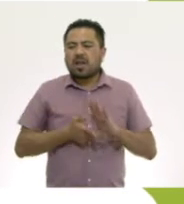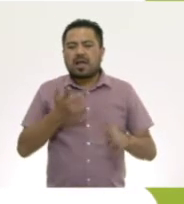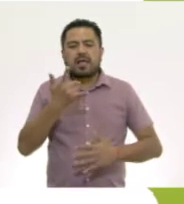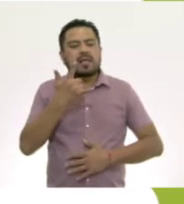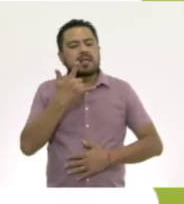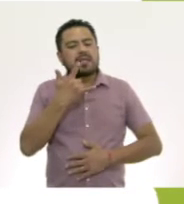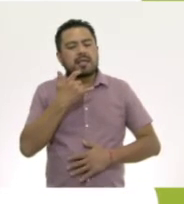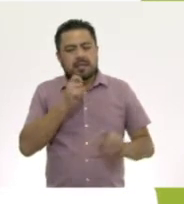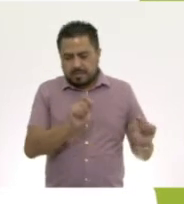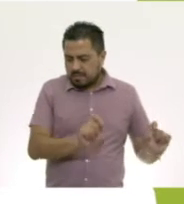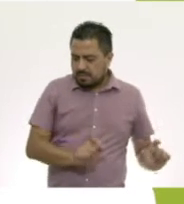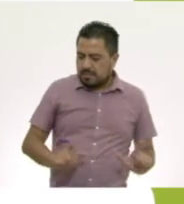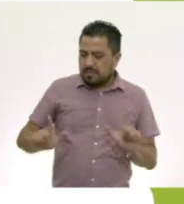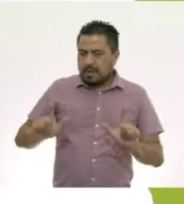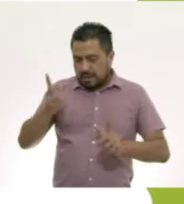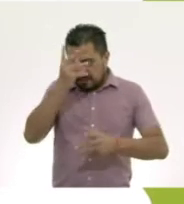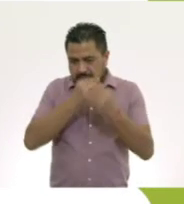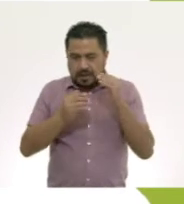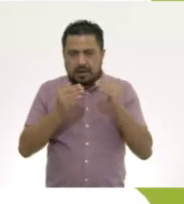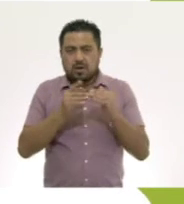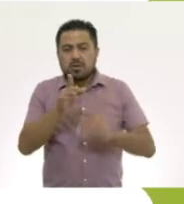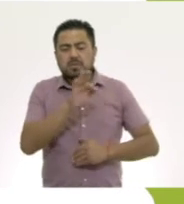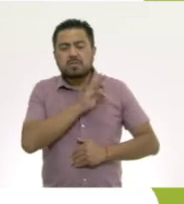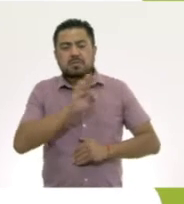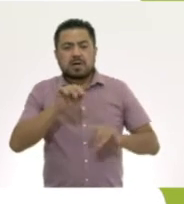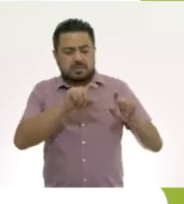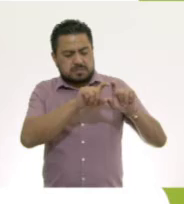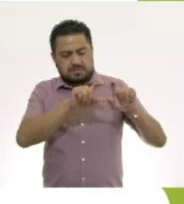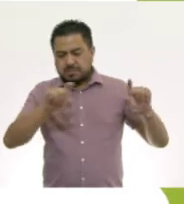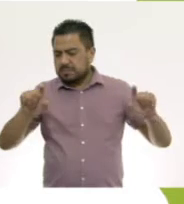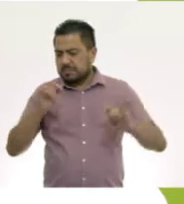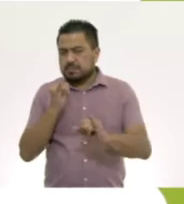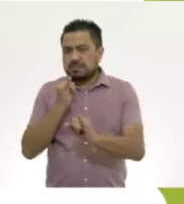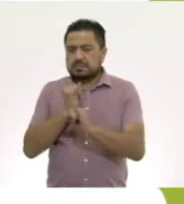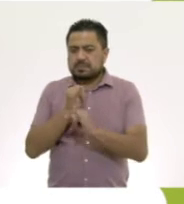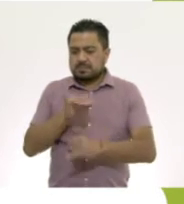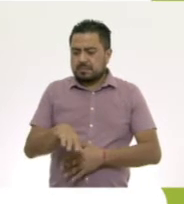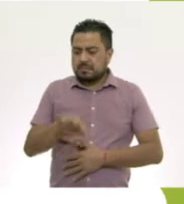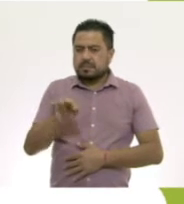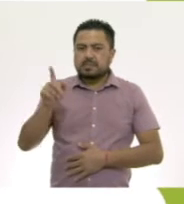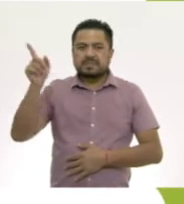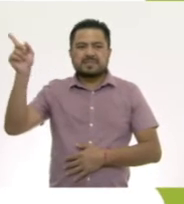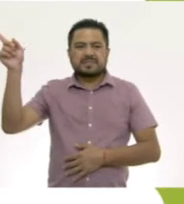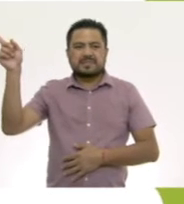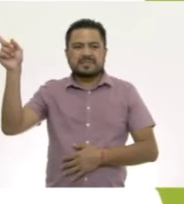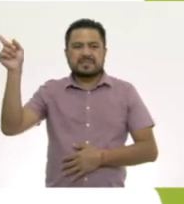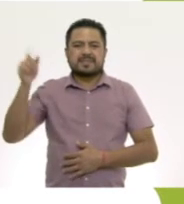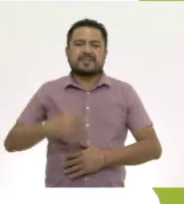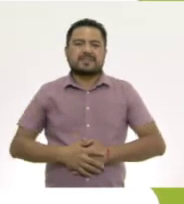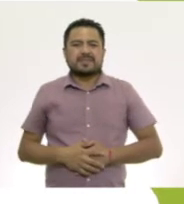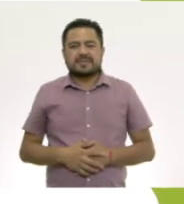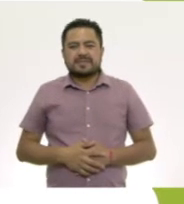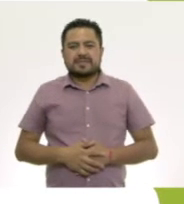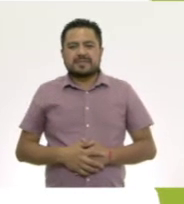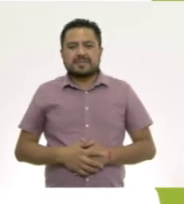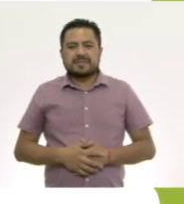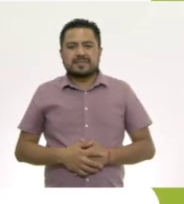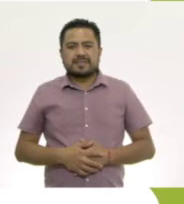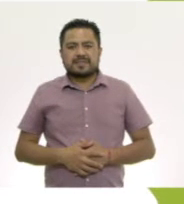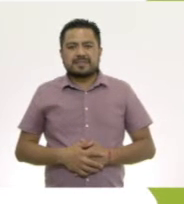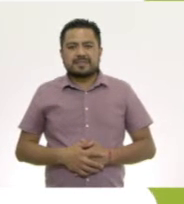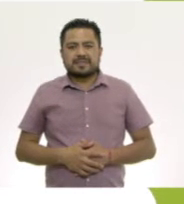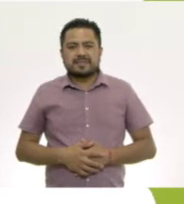volver a ver los programas de Aprende en Casa, los puedes encontrar en la siguiente liga. Aprende en Casa.cep.gov